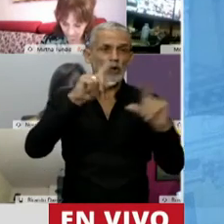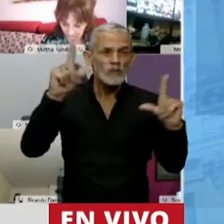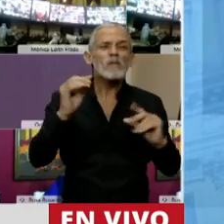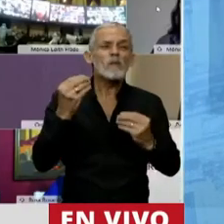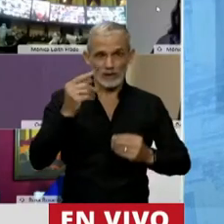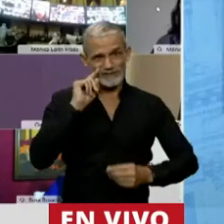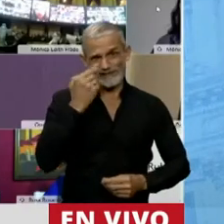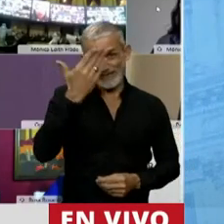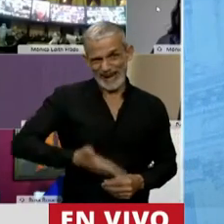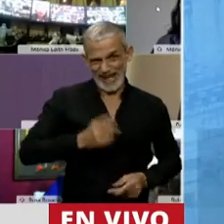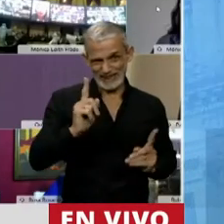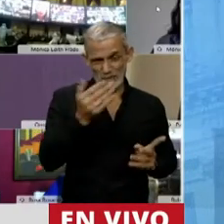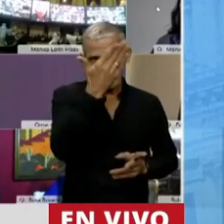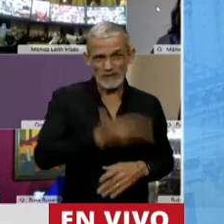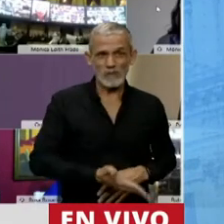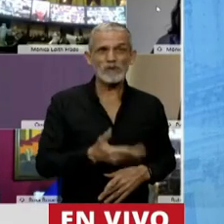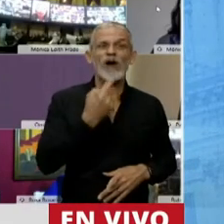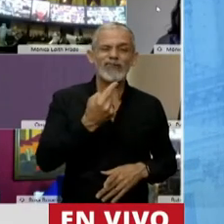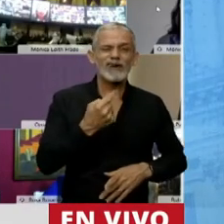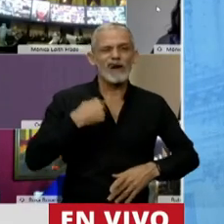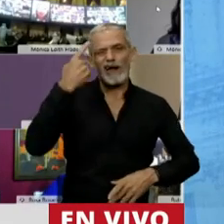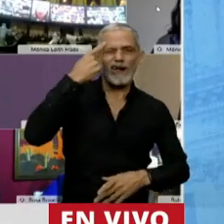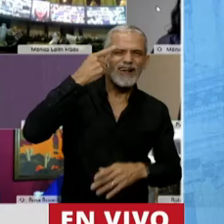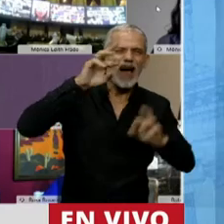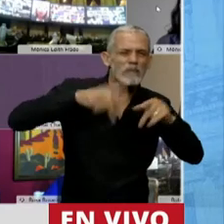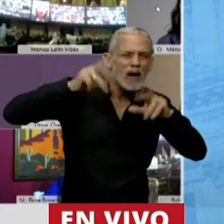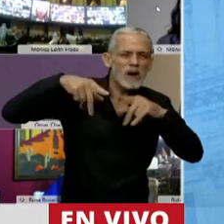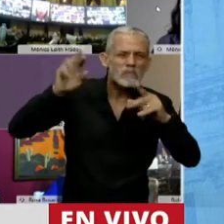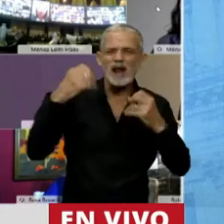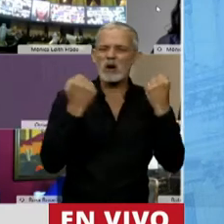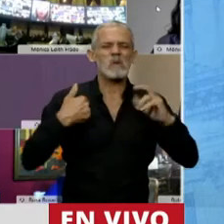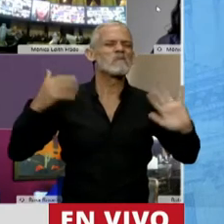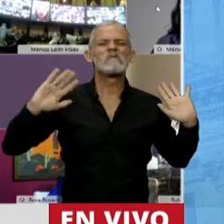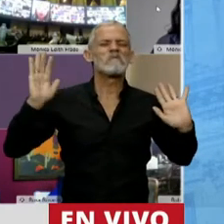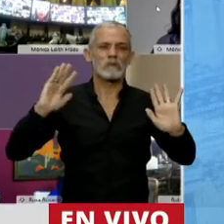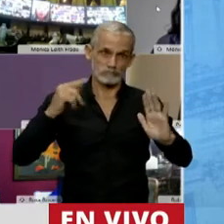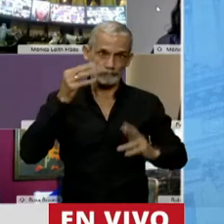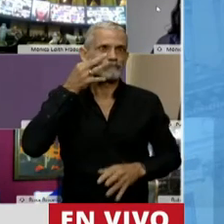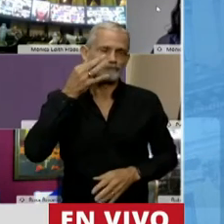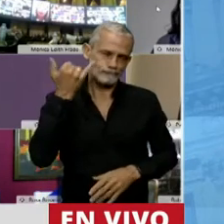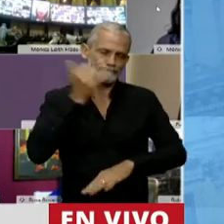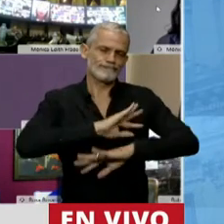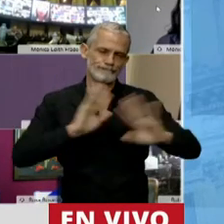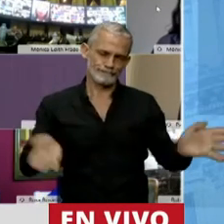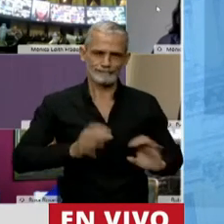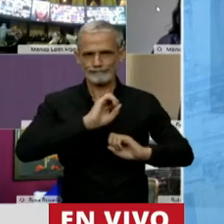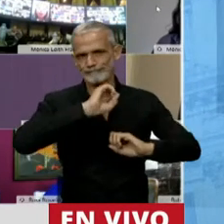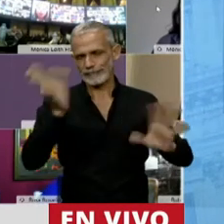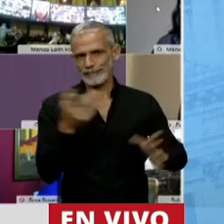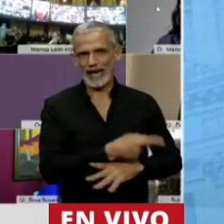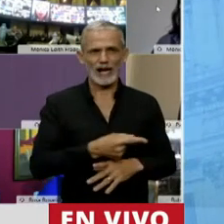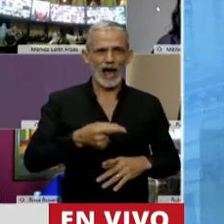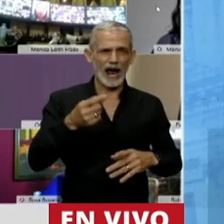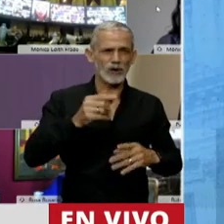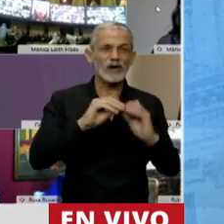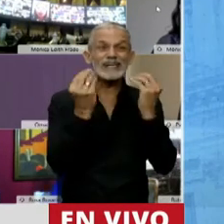el propio Alberto Fernández el que dijo que no cree en los planes económicos. Y eso está a la vista por los pésimos y